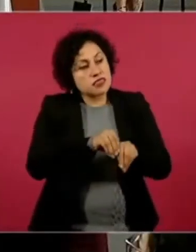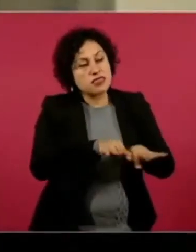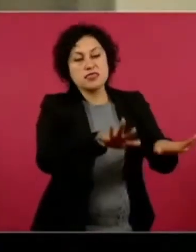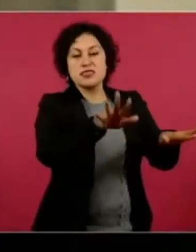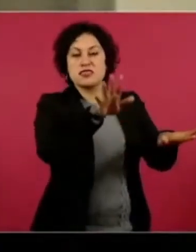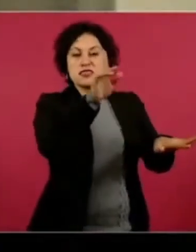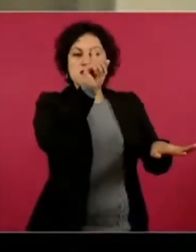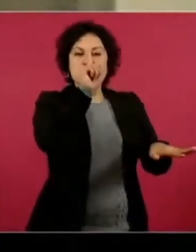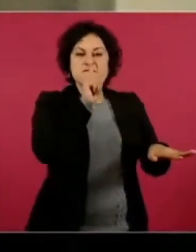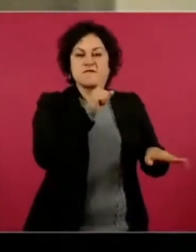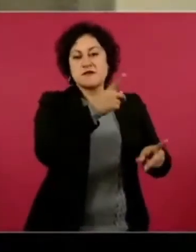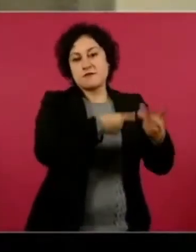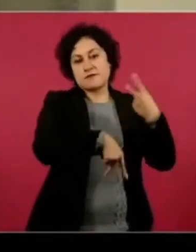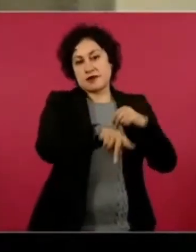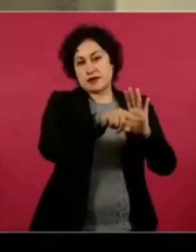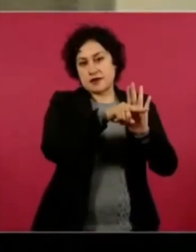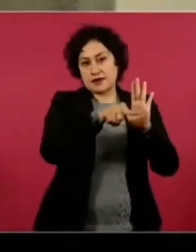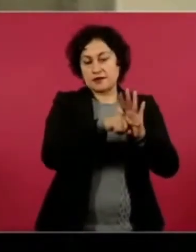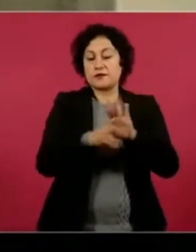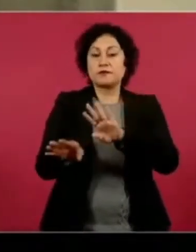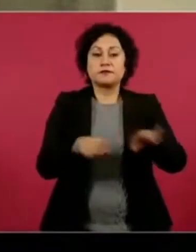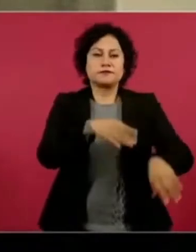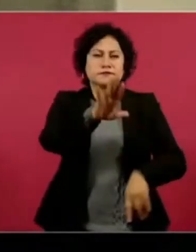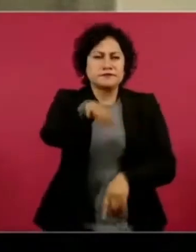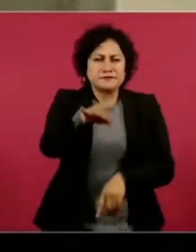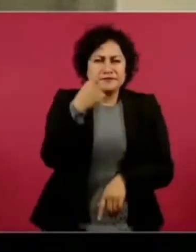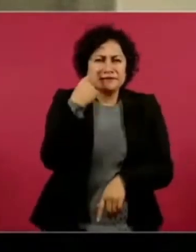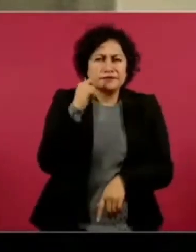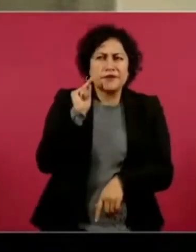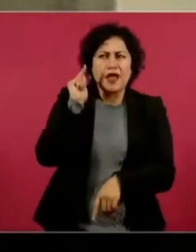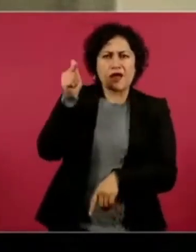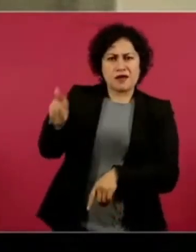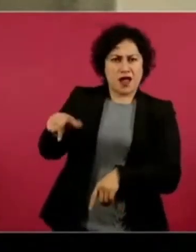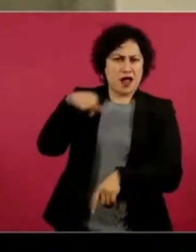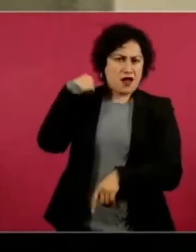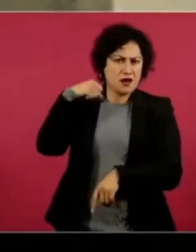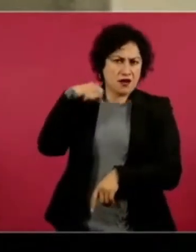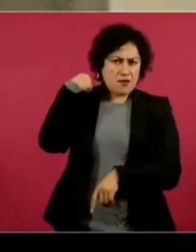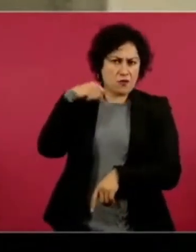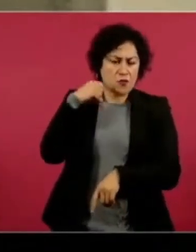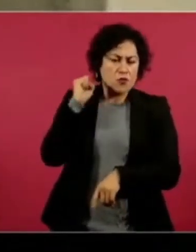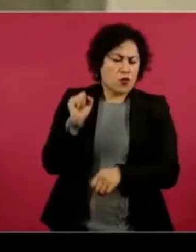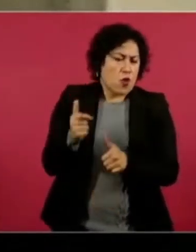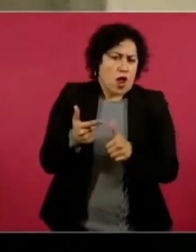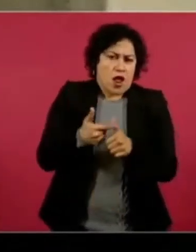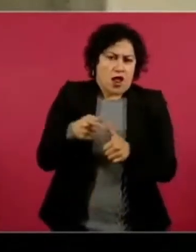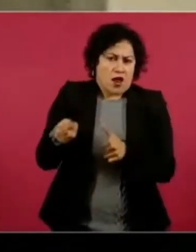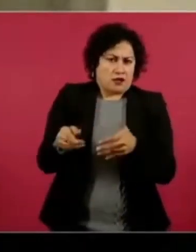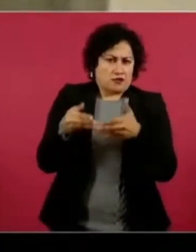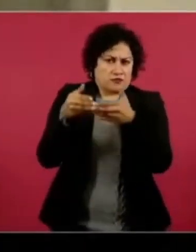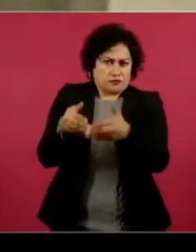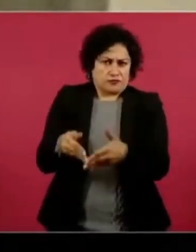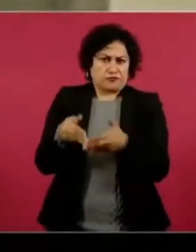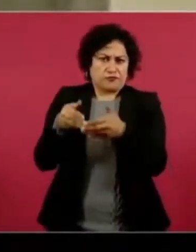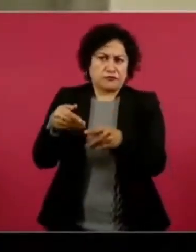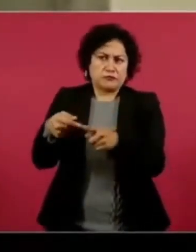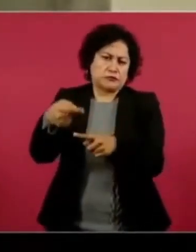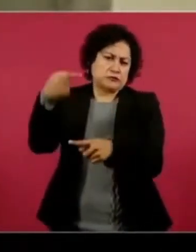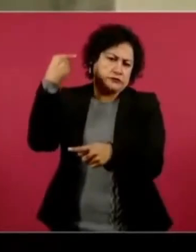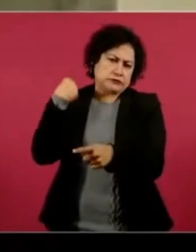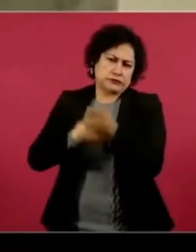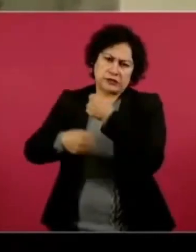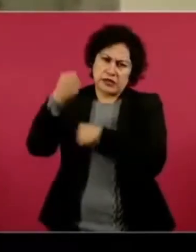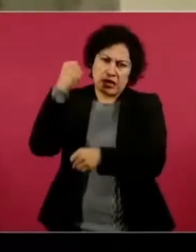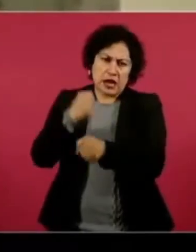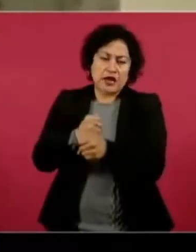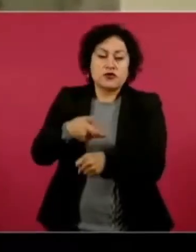encontraron en torno a la seguridad en Acapulco, que es una situación que lleva años en este puerto y que de alguna manera, previo al tema